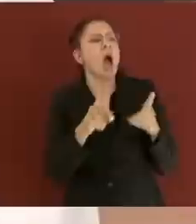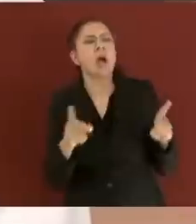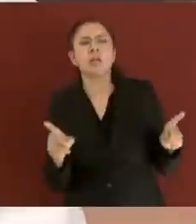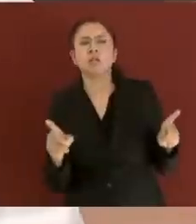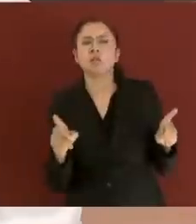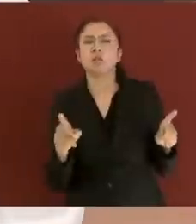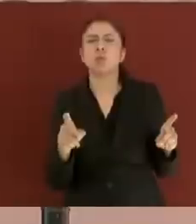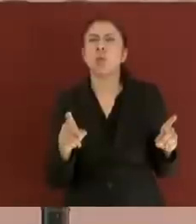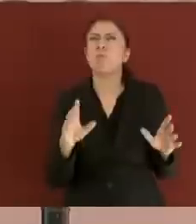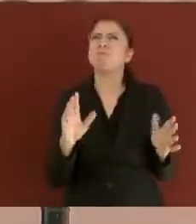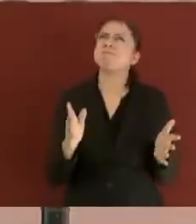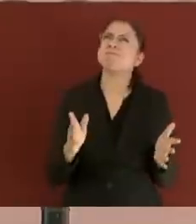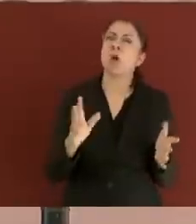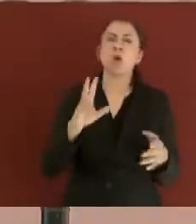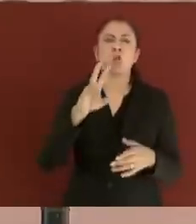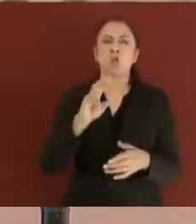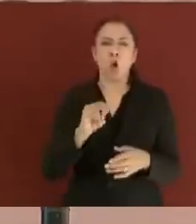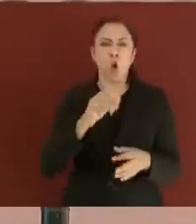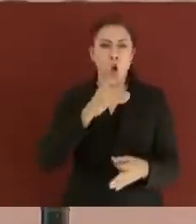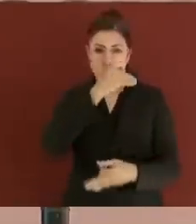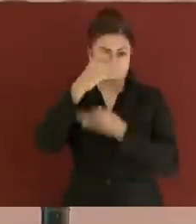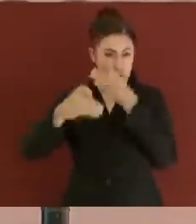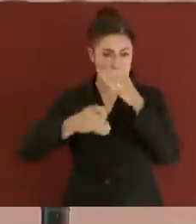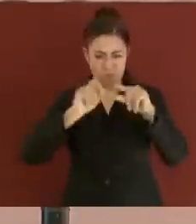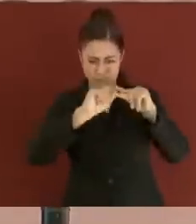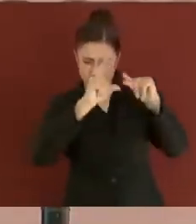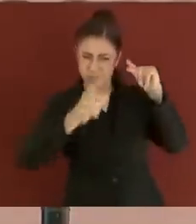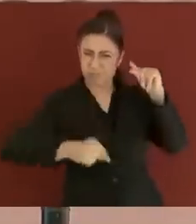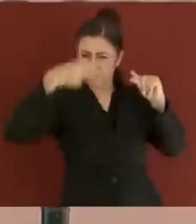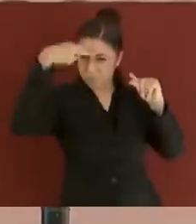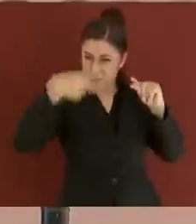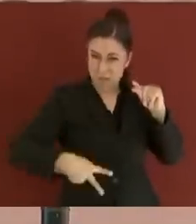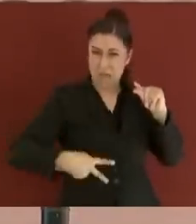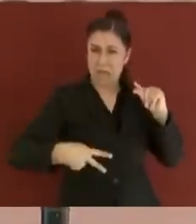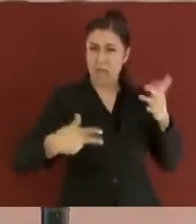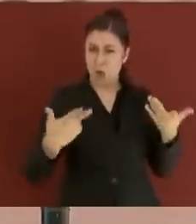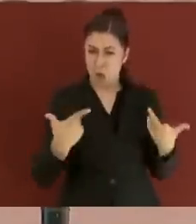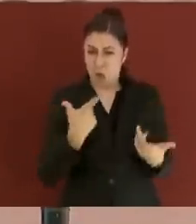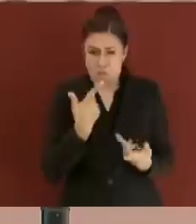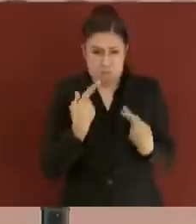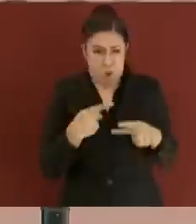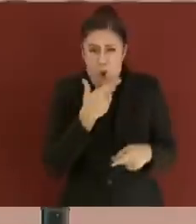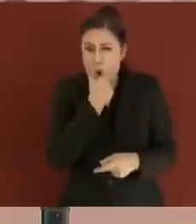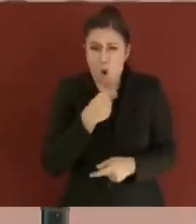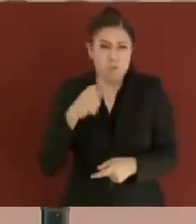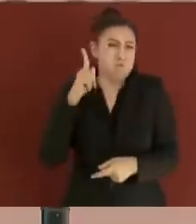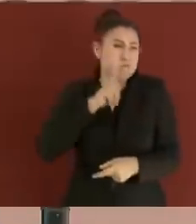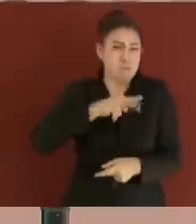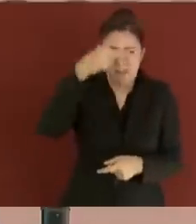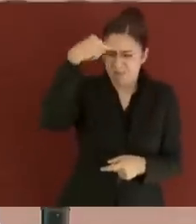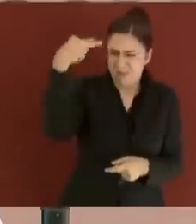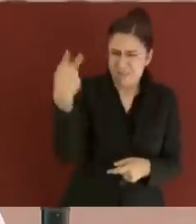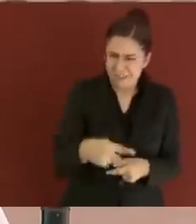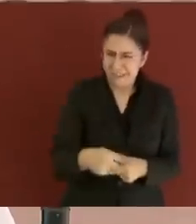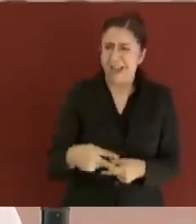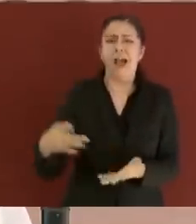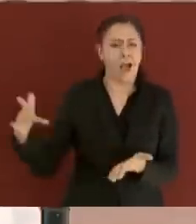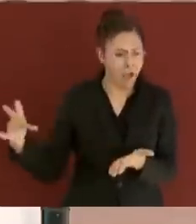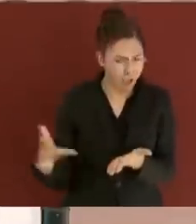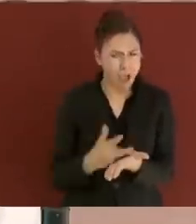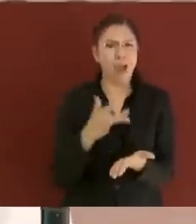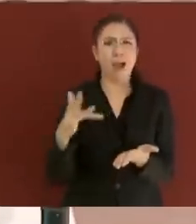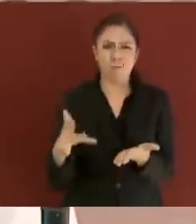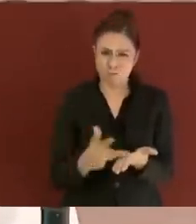porque todos los mexicanos aportan al desarrollo del país.